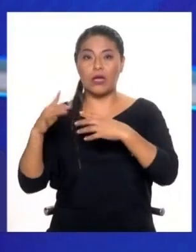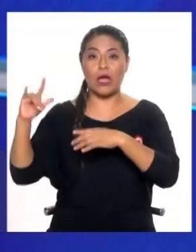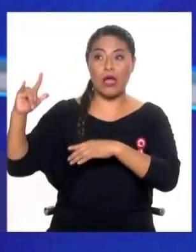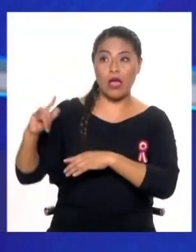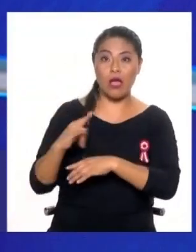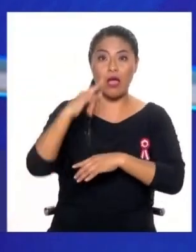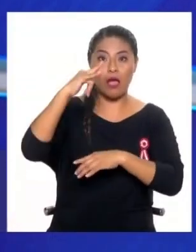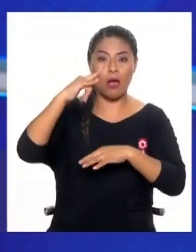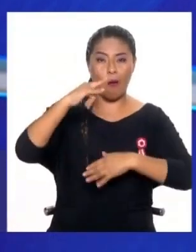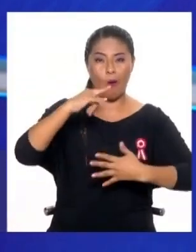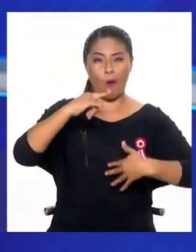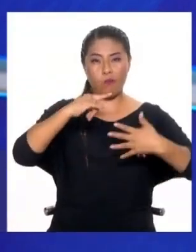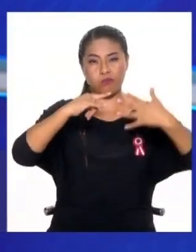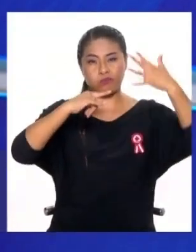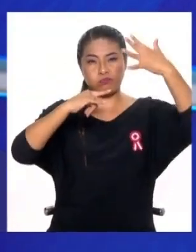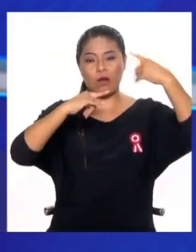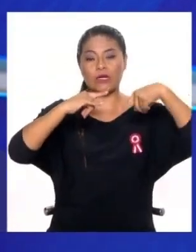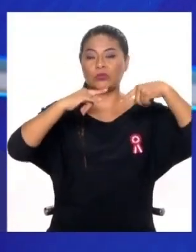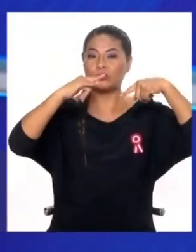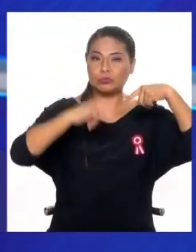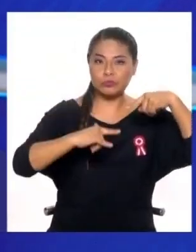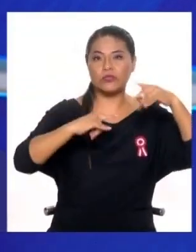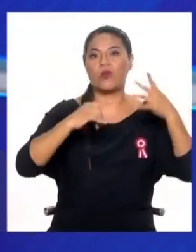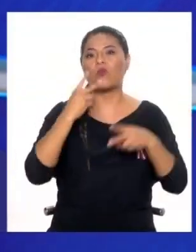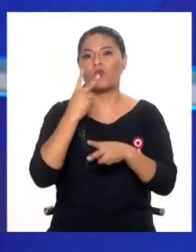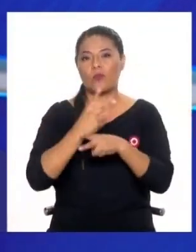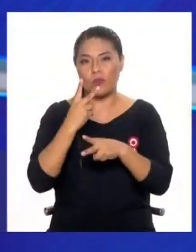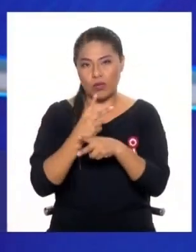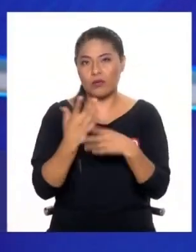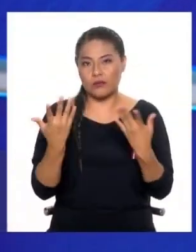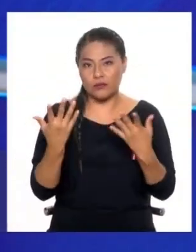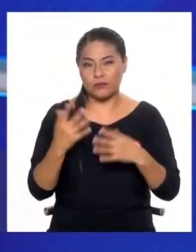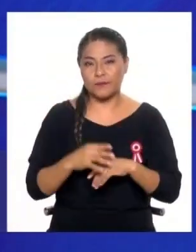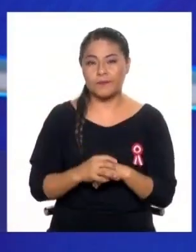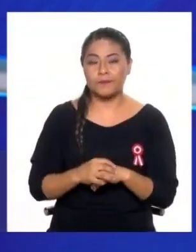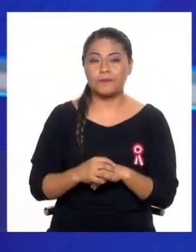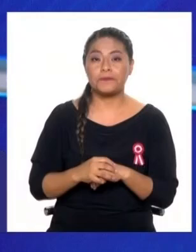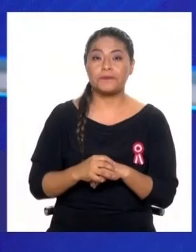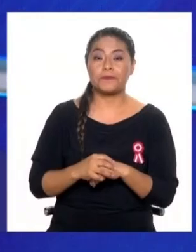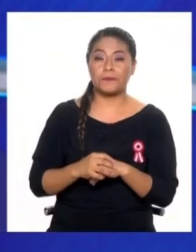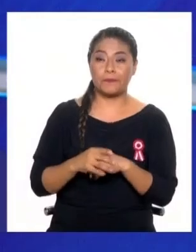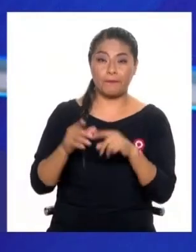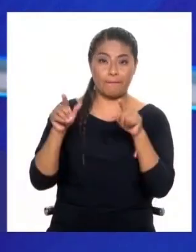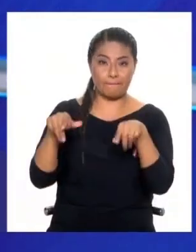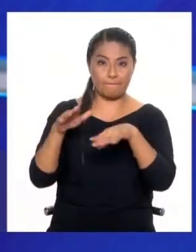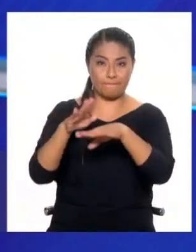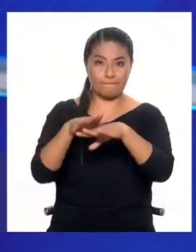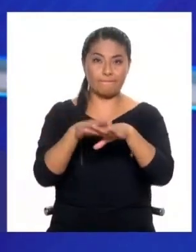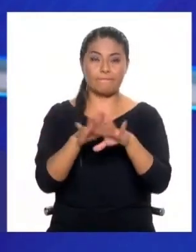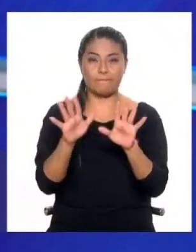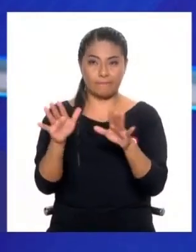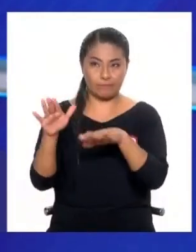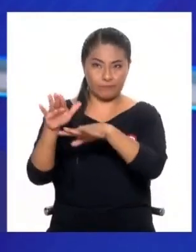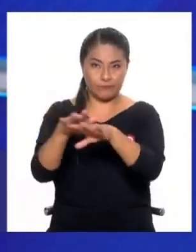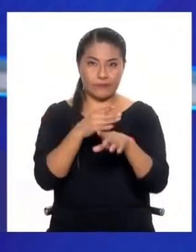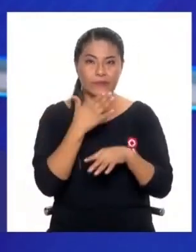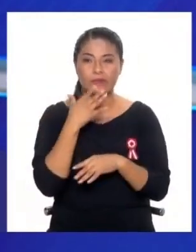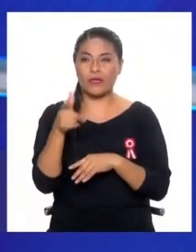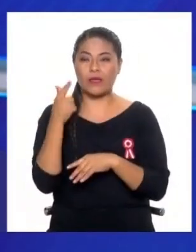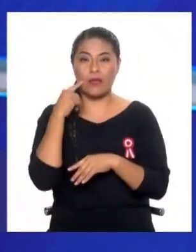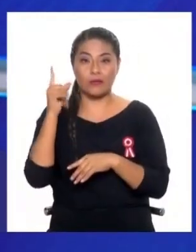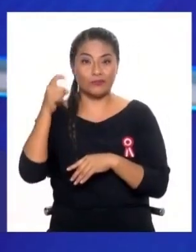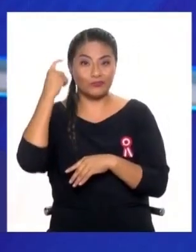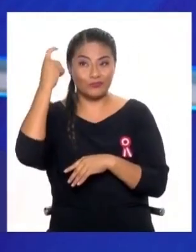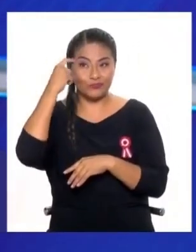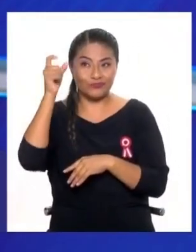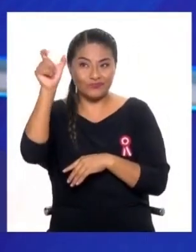Entonces, así tenemos que internalizar, sobre todo, acá un llamado al político